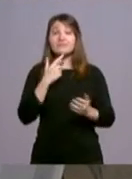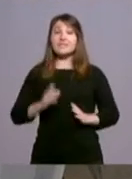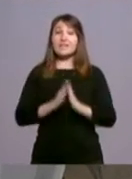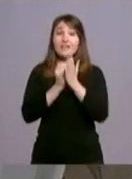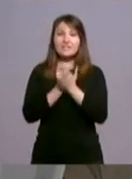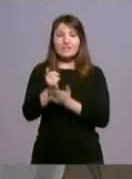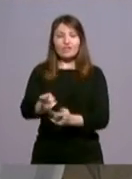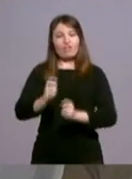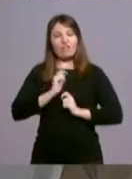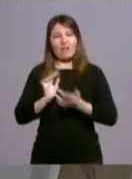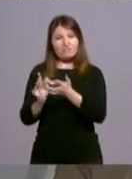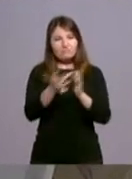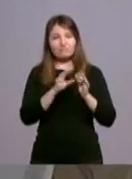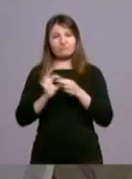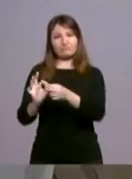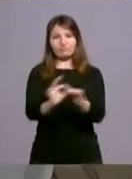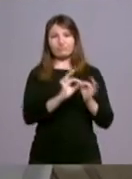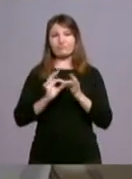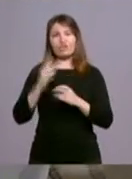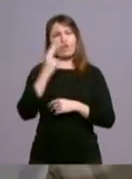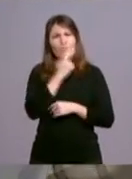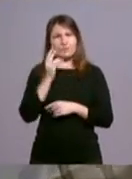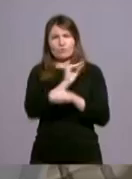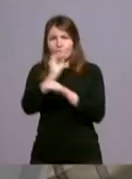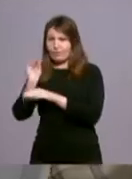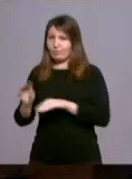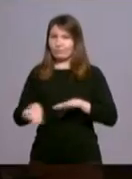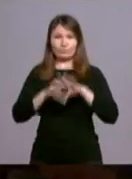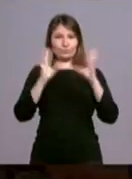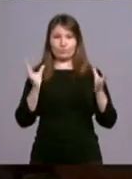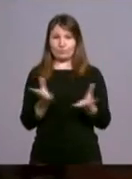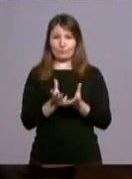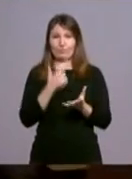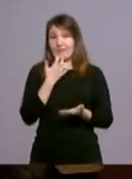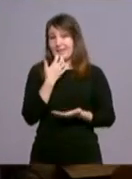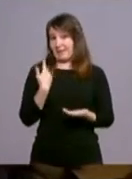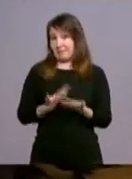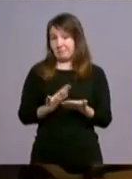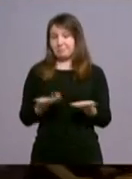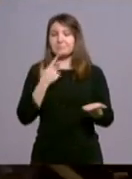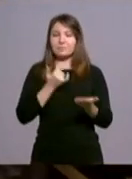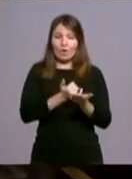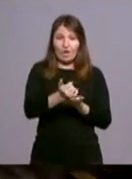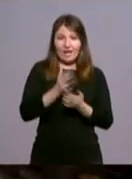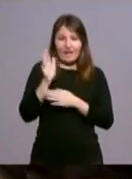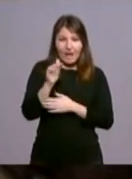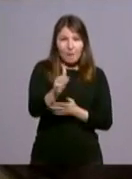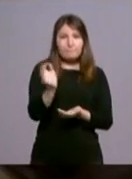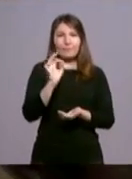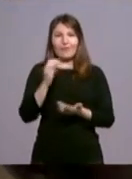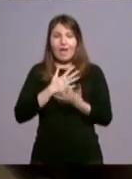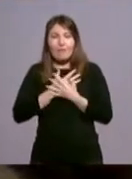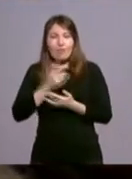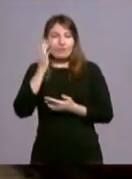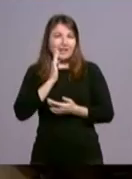fraternidad y compromiso en el cuidado de todo lo que existe. Lo manifiesta en el cuidado de sus campos y en la caridad expresada en toda